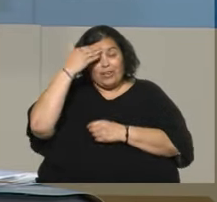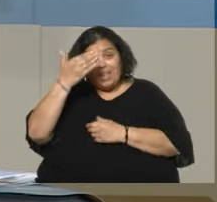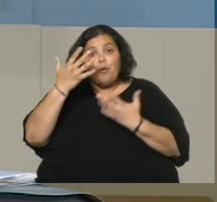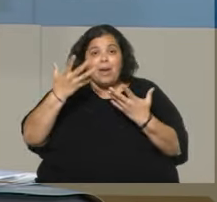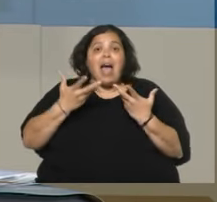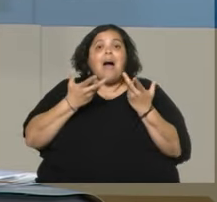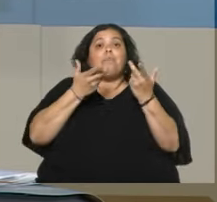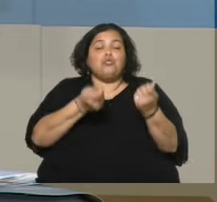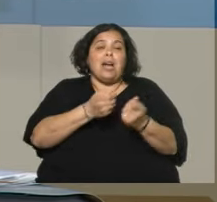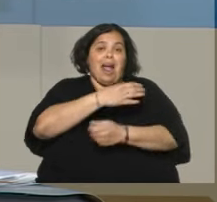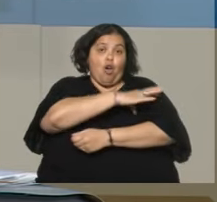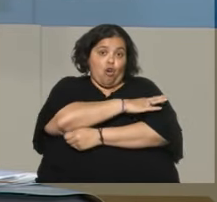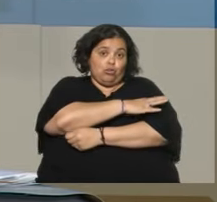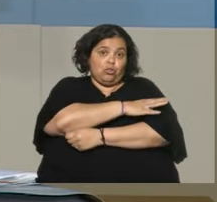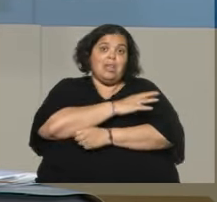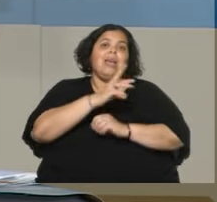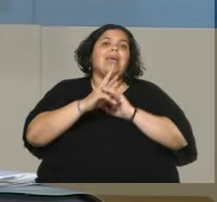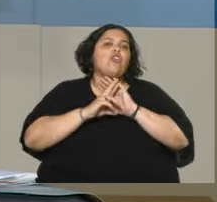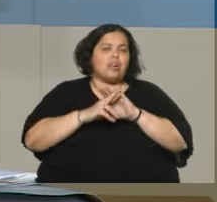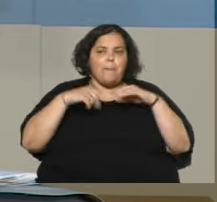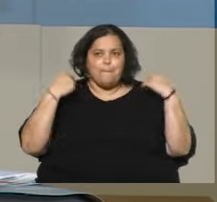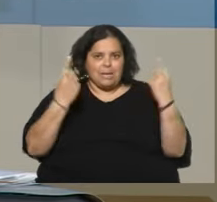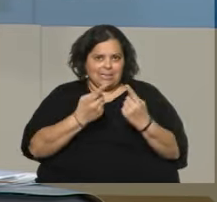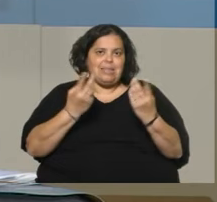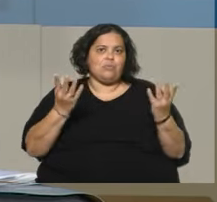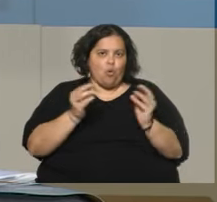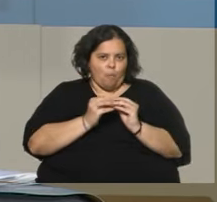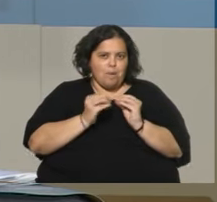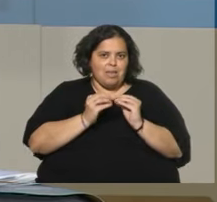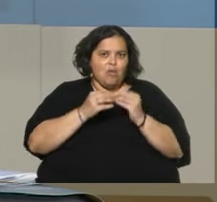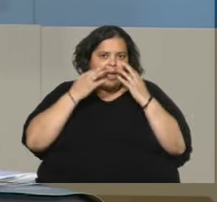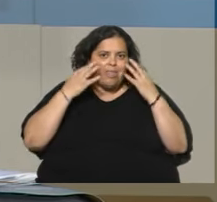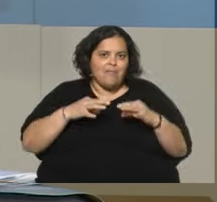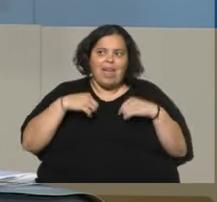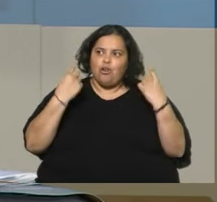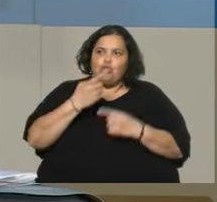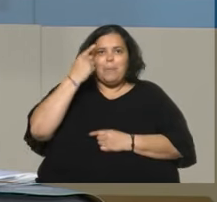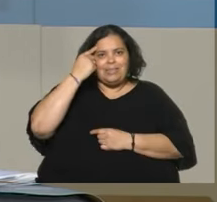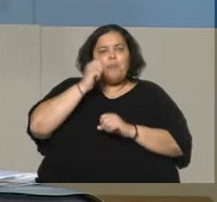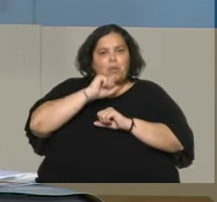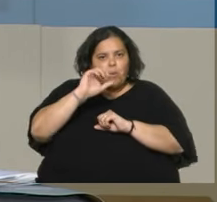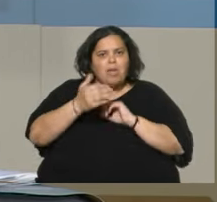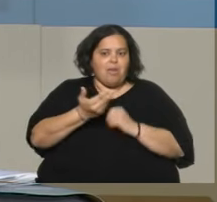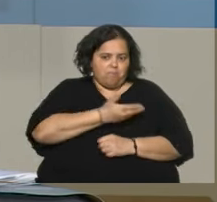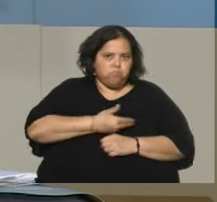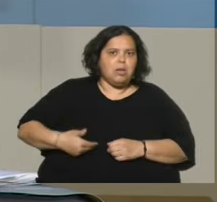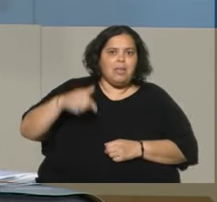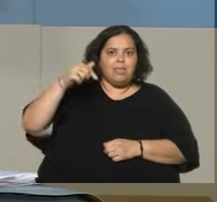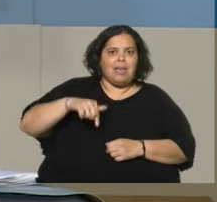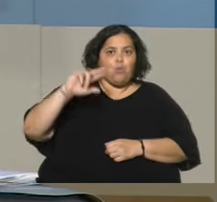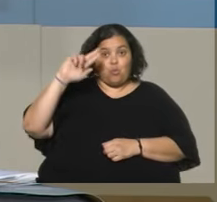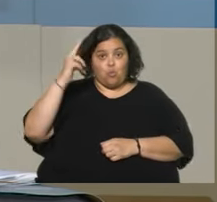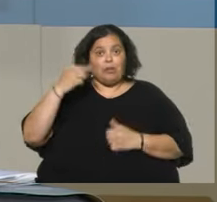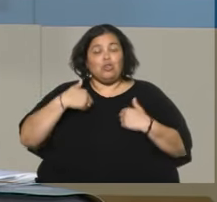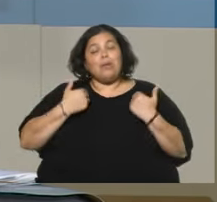Duorzi que nos representa como un compañero que de verdad pensamos que puede liderar este país y nosotros queremos ofrecerle a la ciudadanía